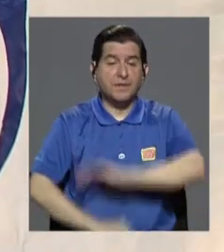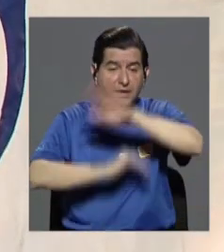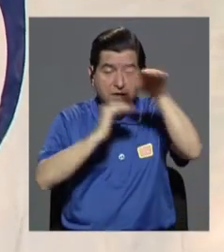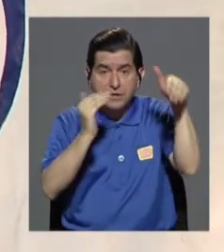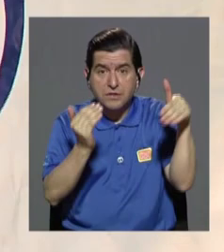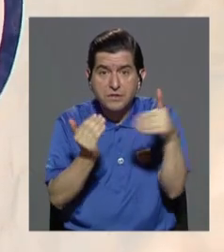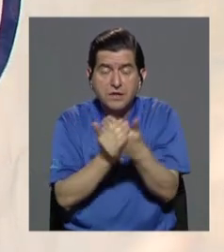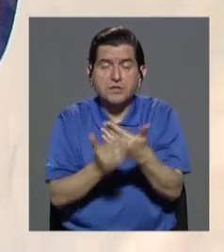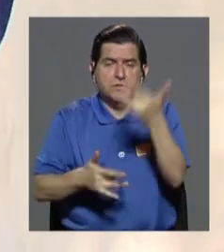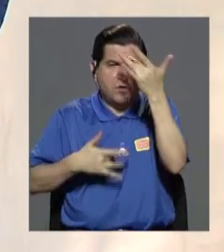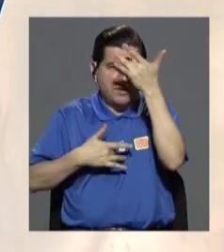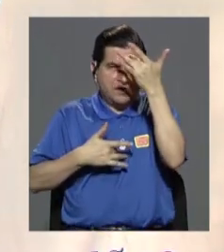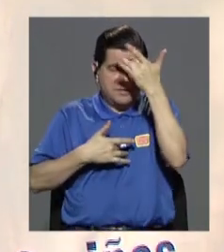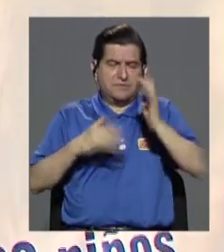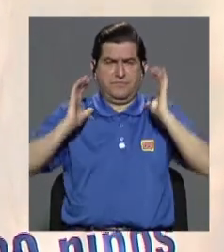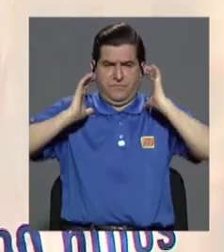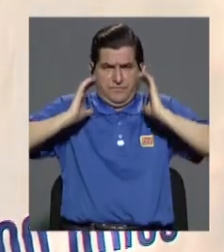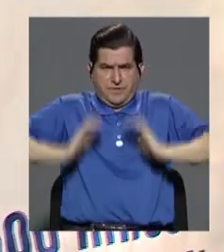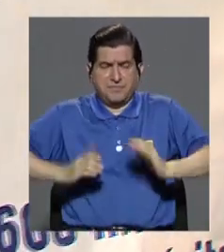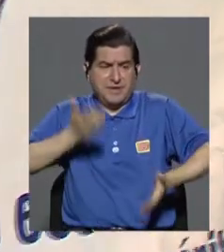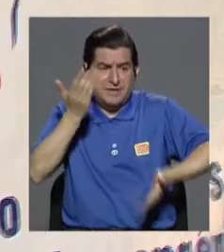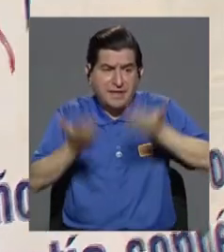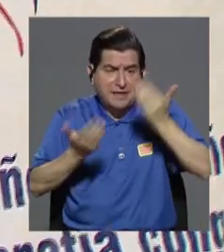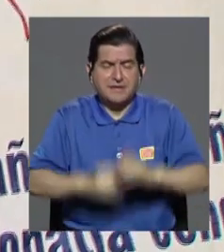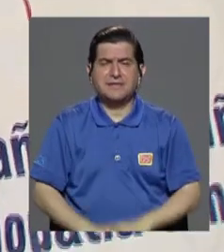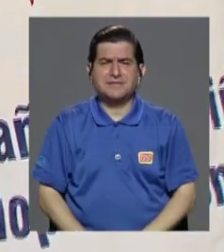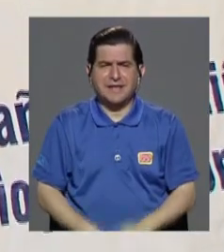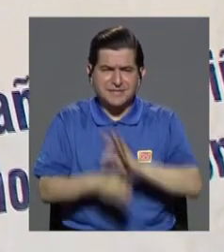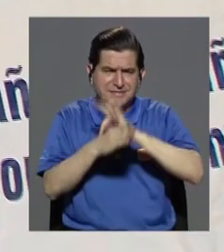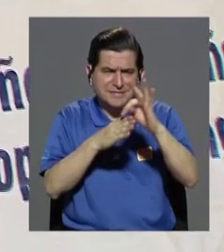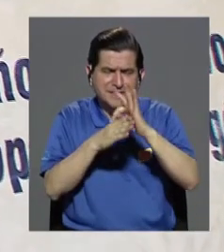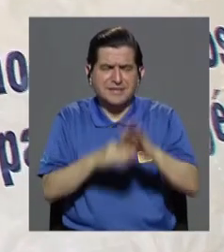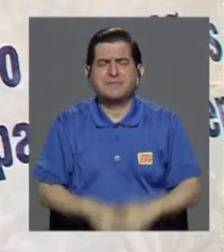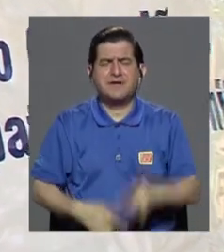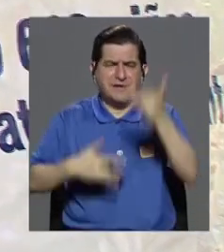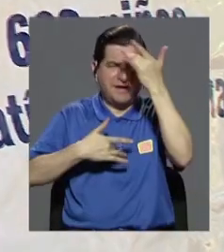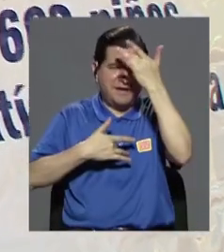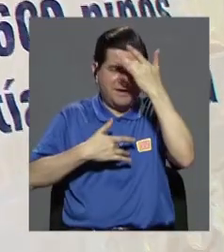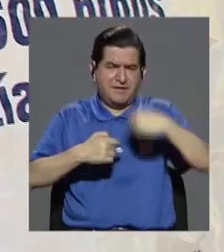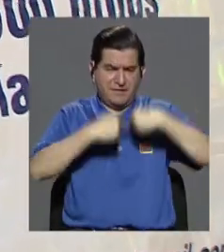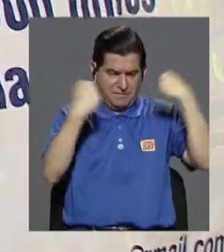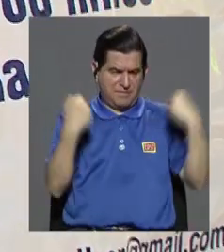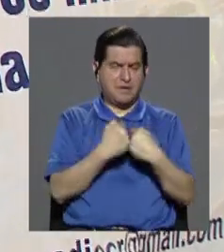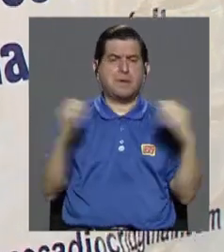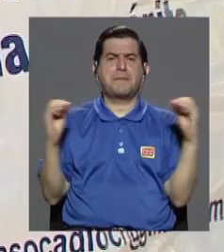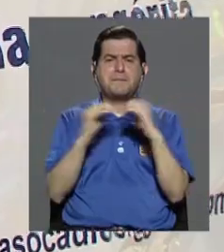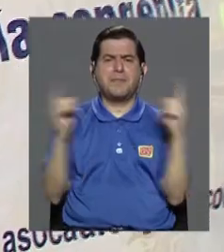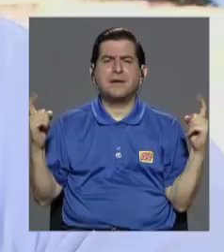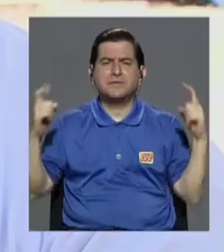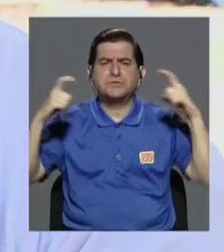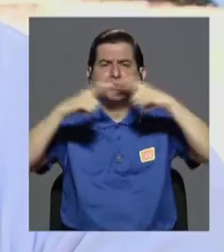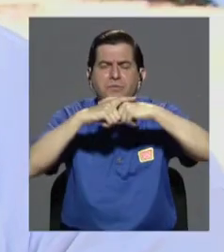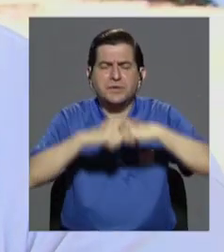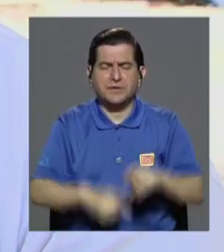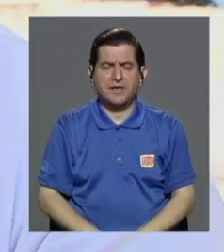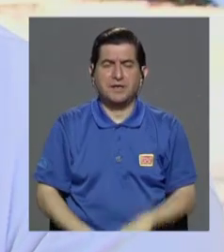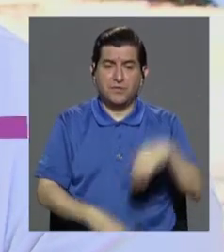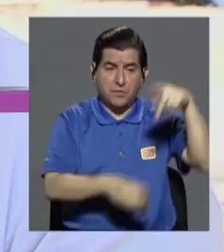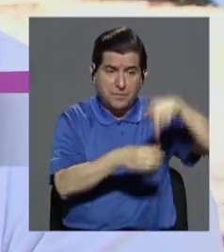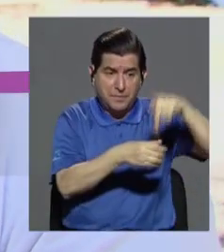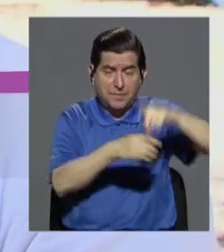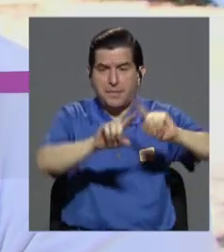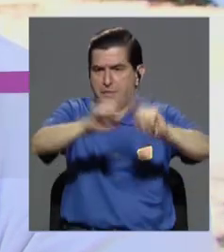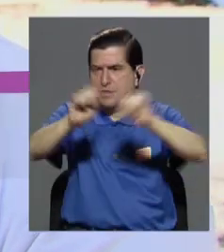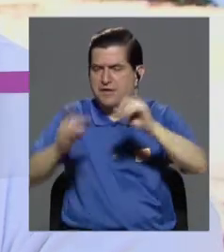De todas las enfermedades del cuerpo, probablemente el tratamiento de las enfermedades del corazón es el más complejo, porque